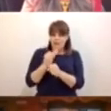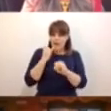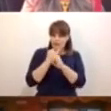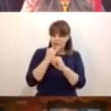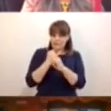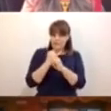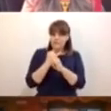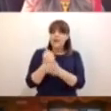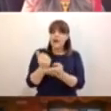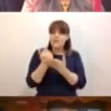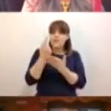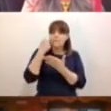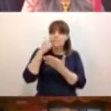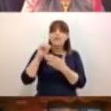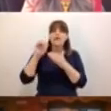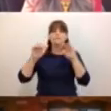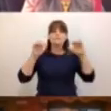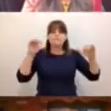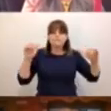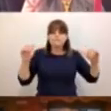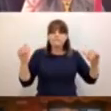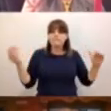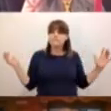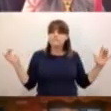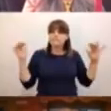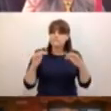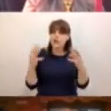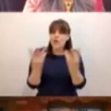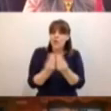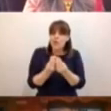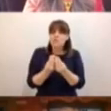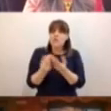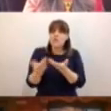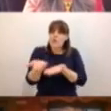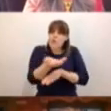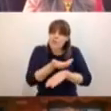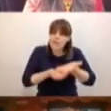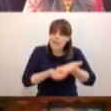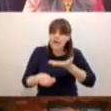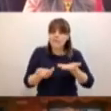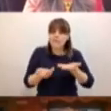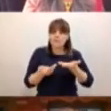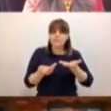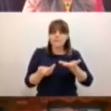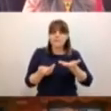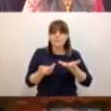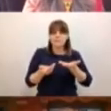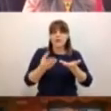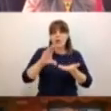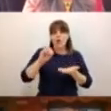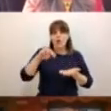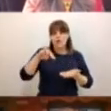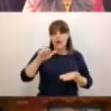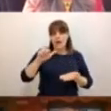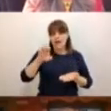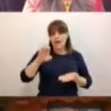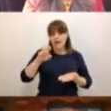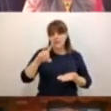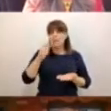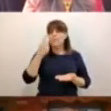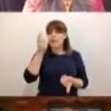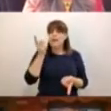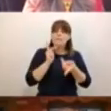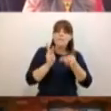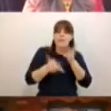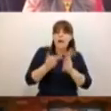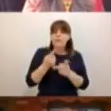una edu, y donde cada uno de nosotros ha tenido la posibilidad de tener un diálogo directo y frecuente con